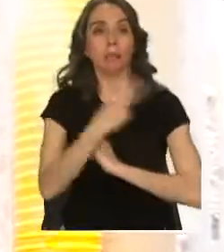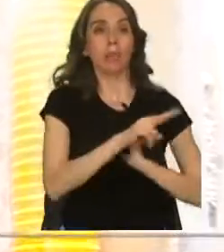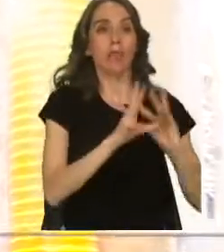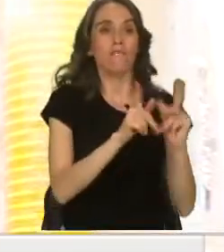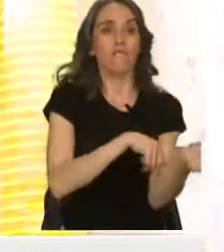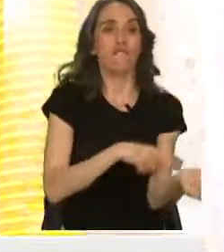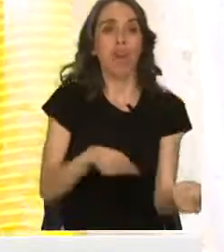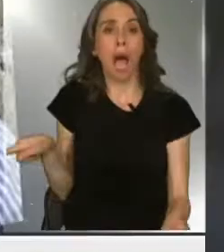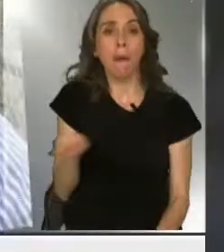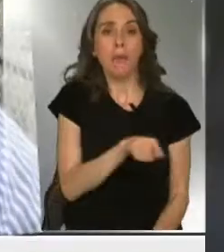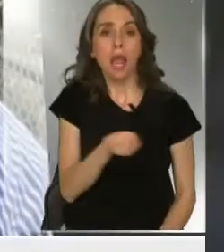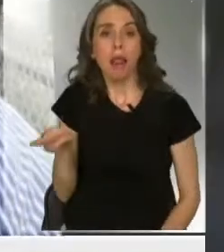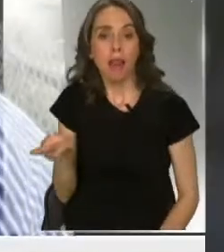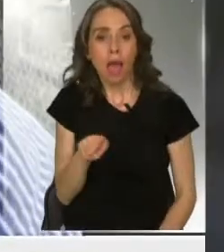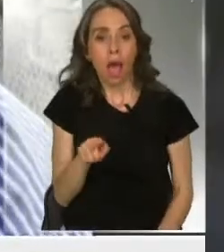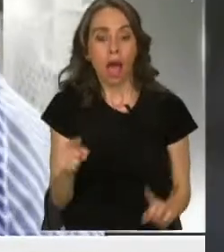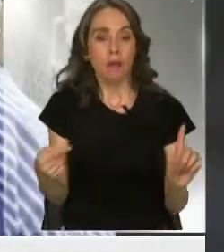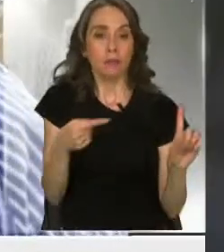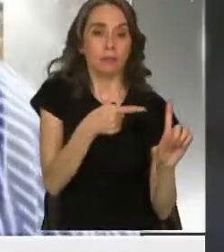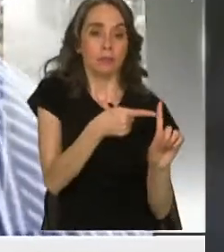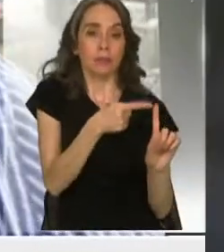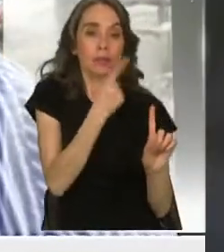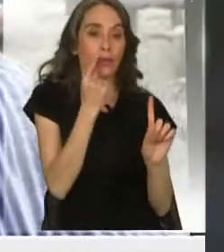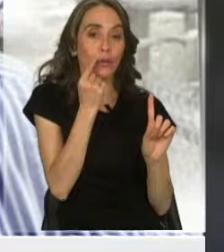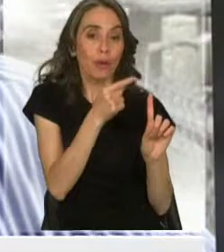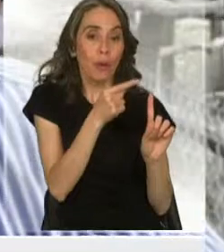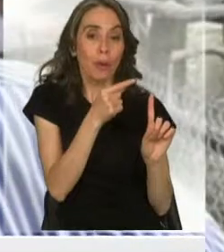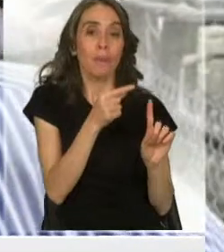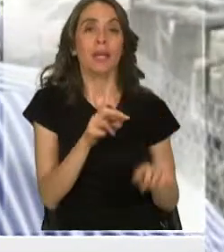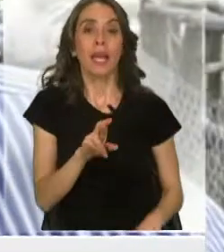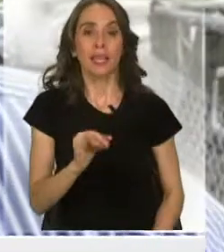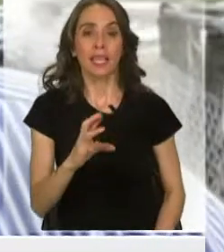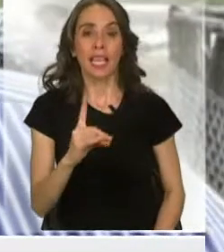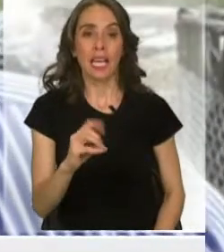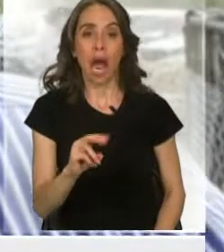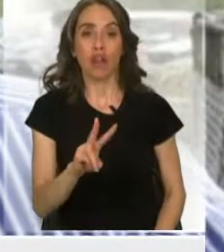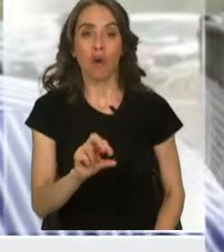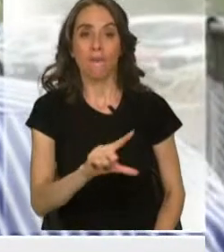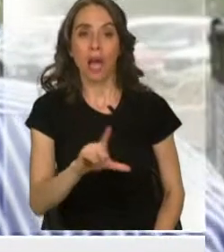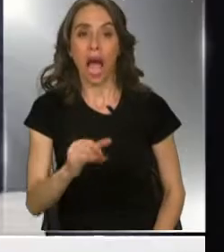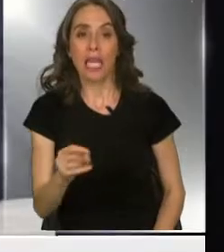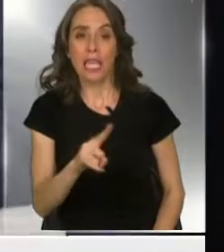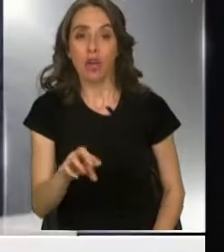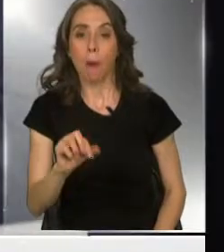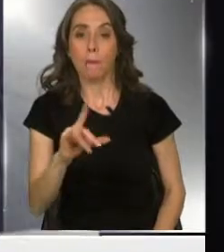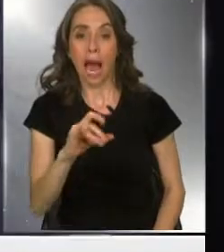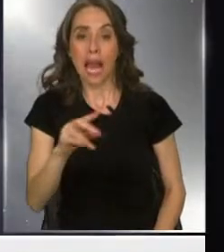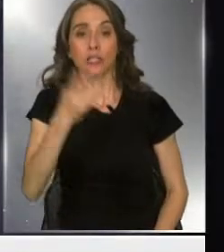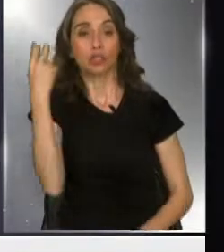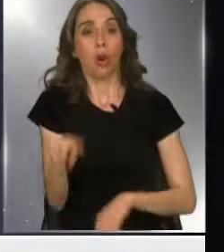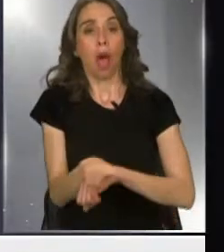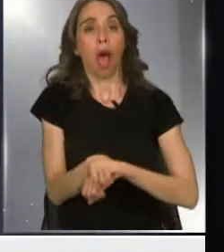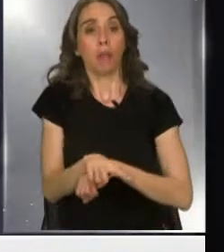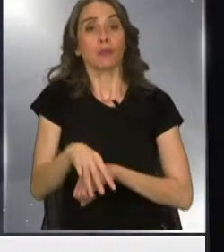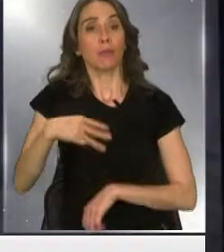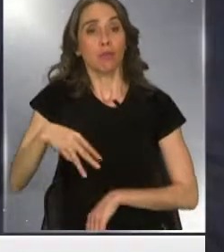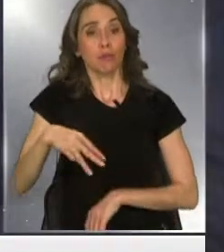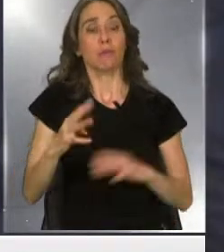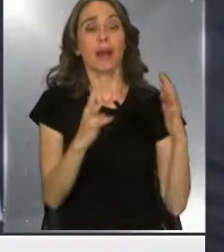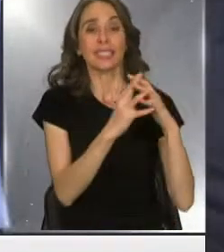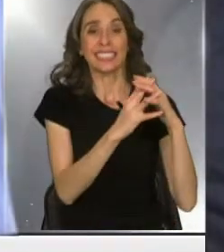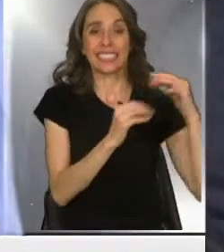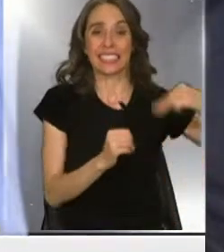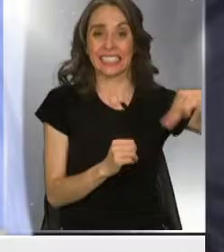Los dardos apuntan a Ricardo Vallejos Palacios, quien fuera administrador municipal de Chillán